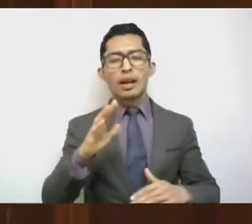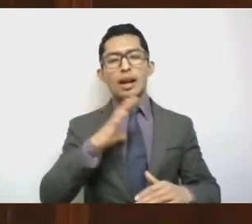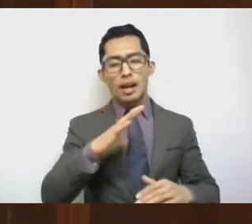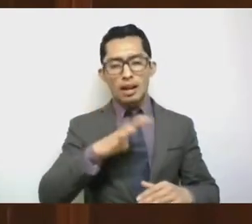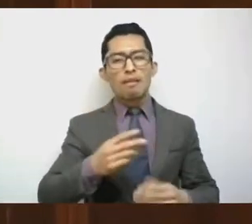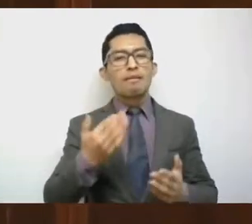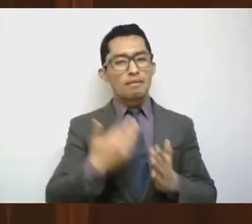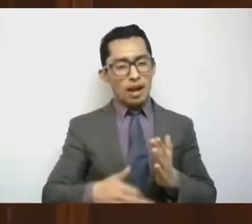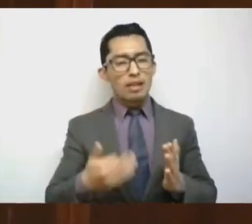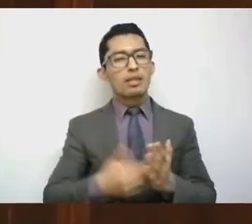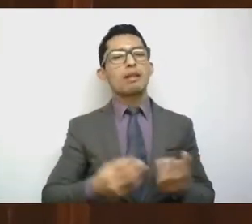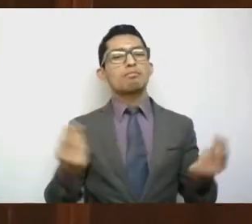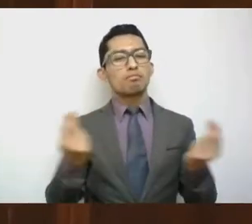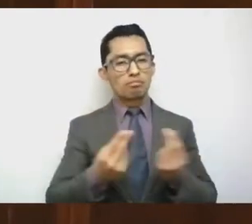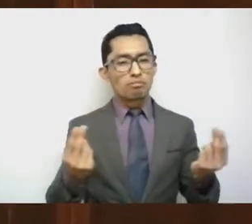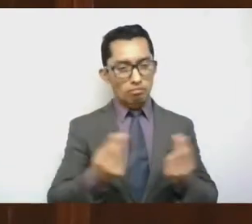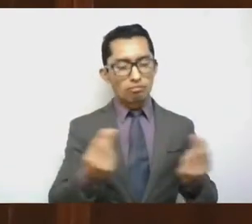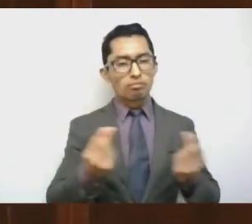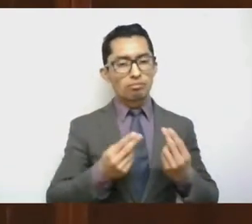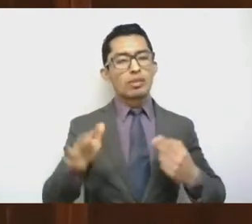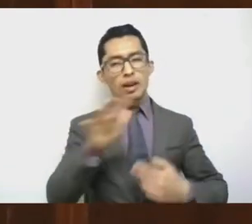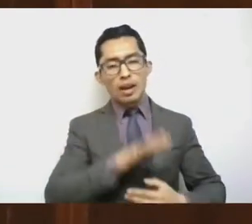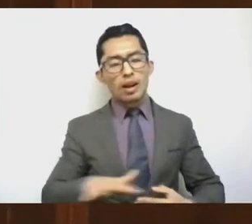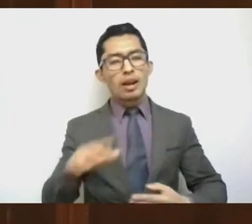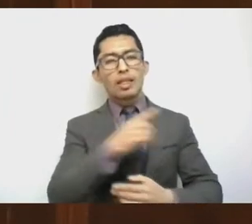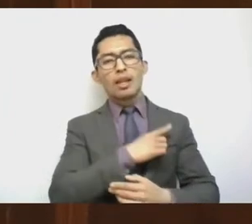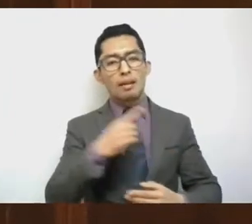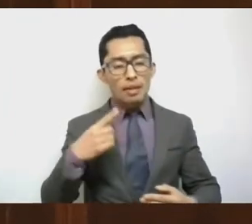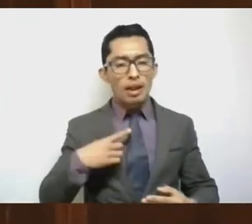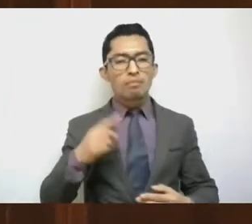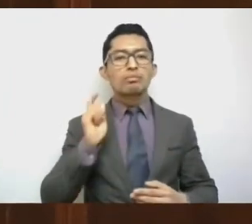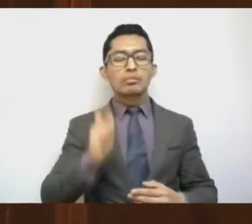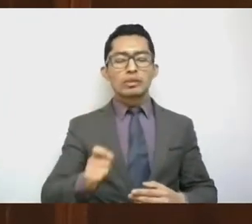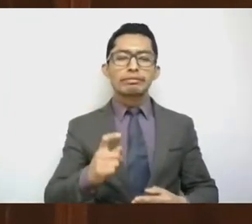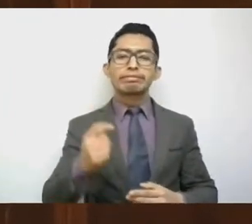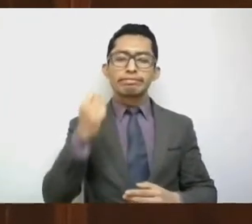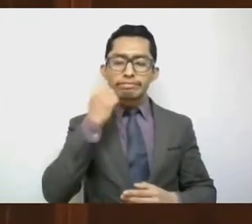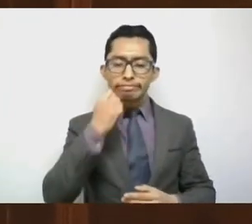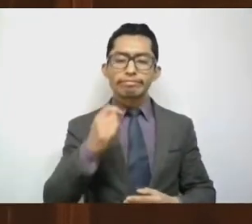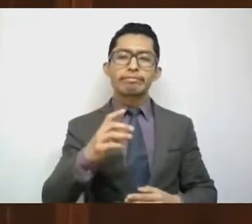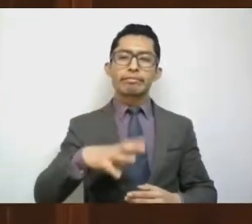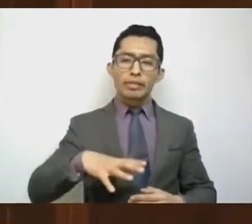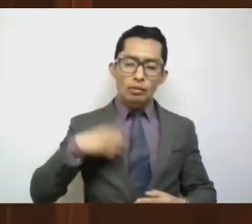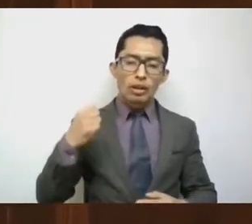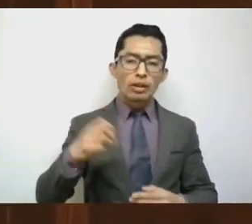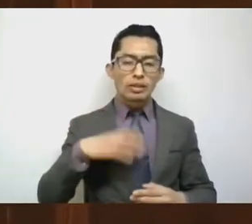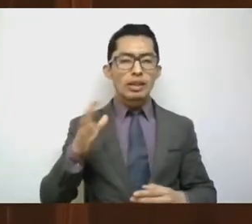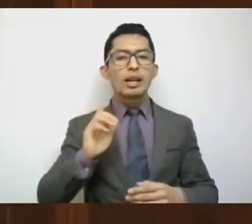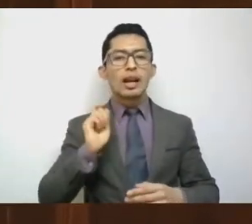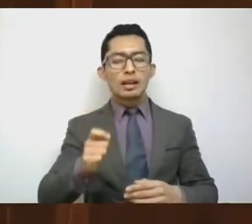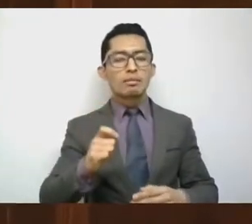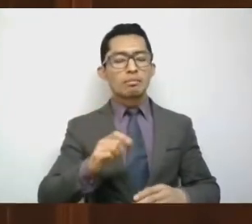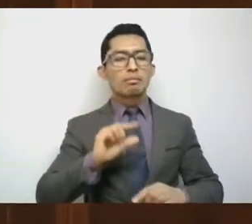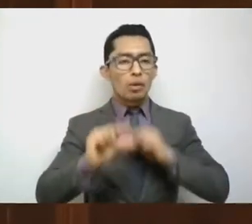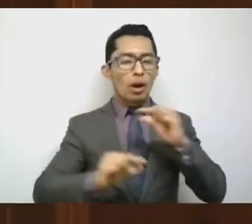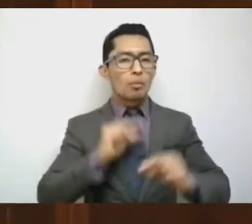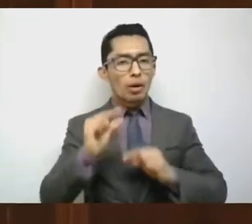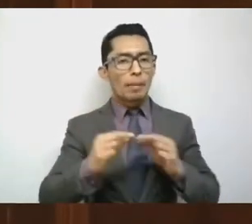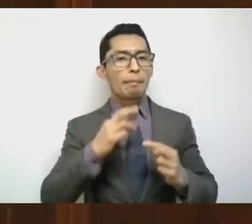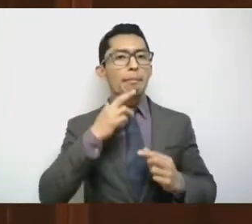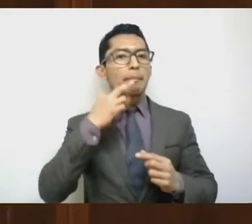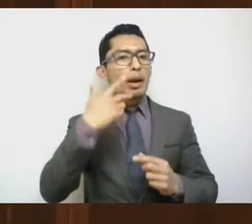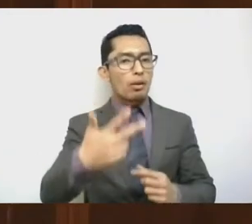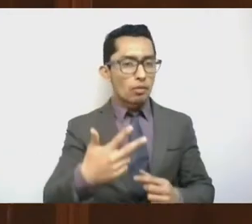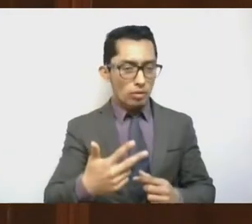sociedad, ir superando, ir elevando y, consecuentemente, ir logrando